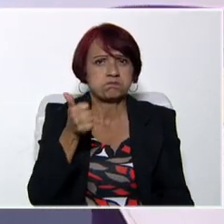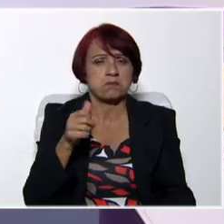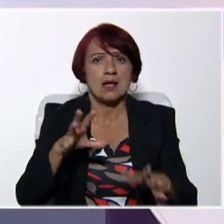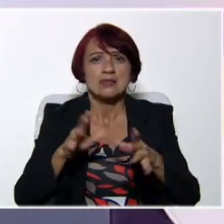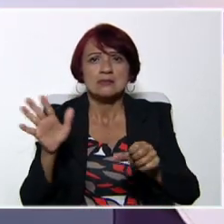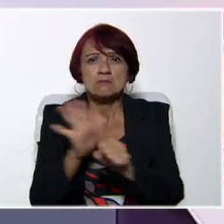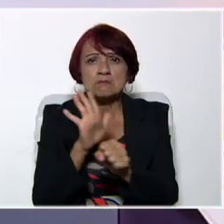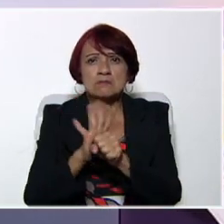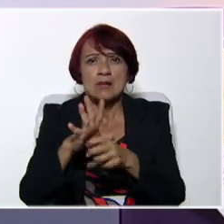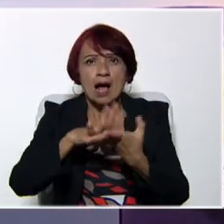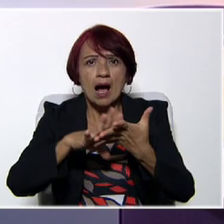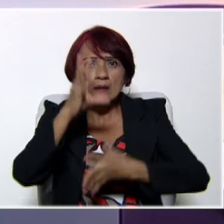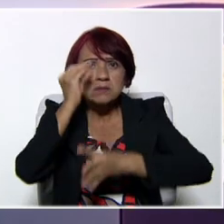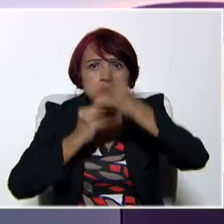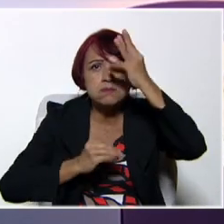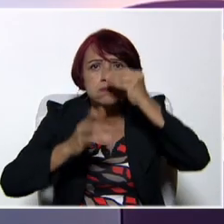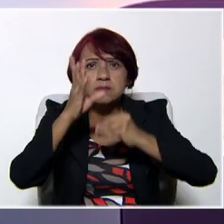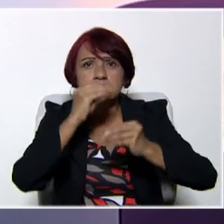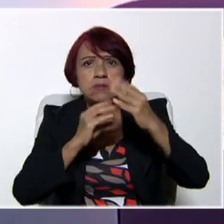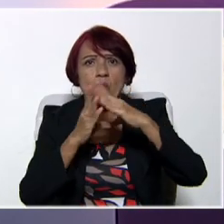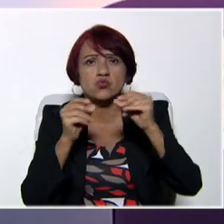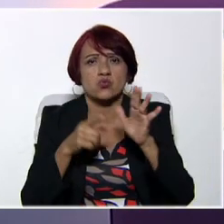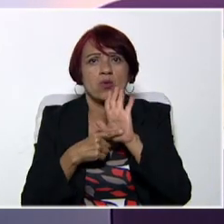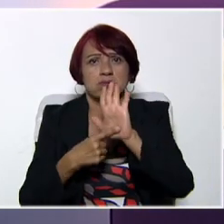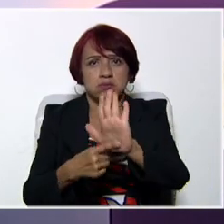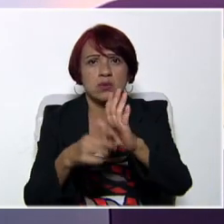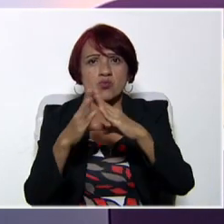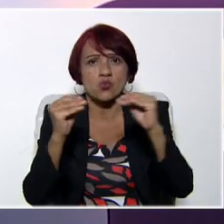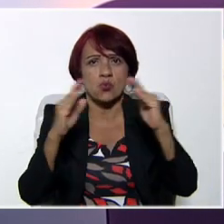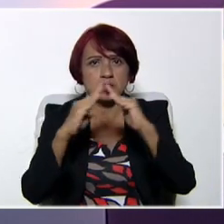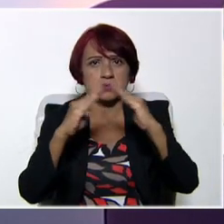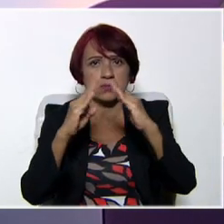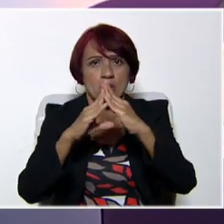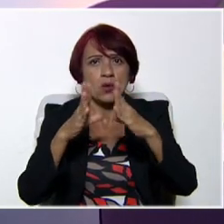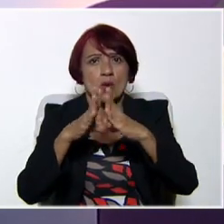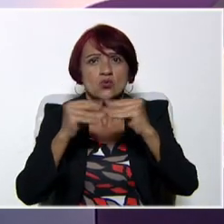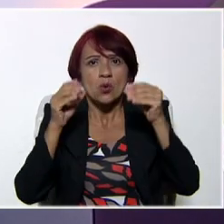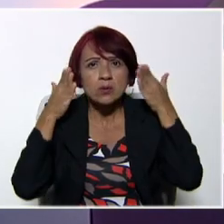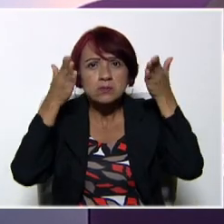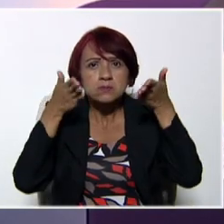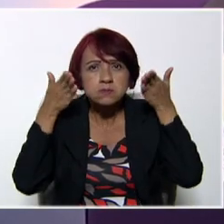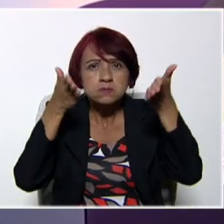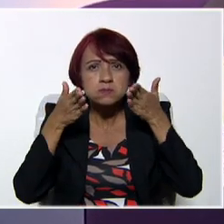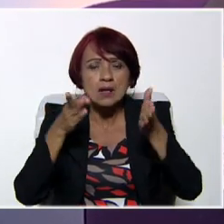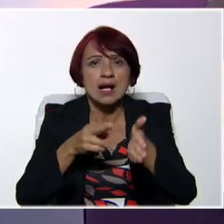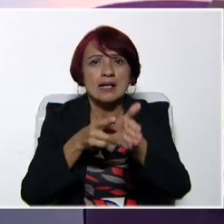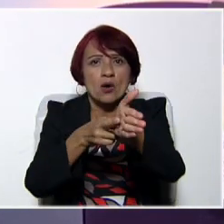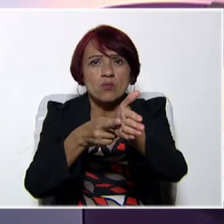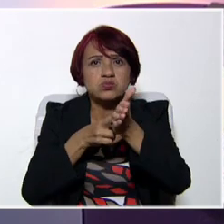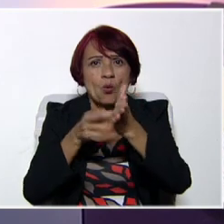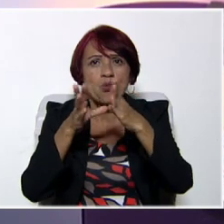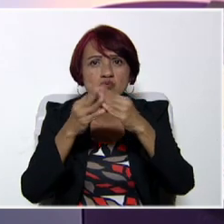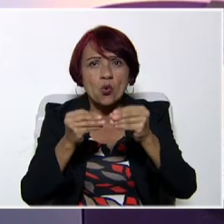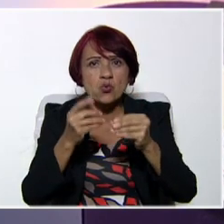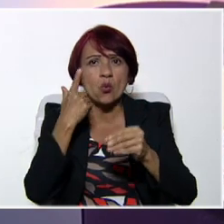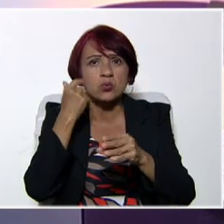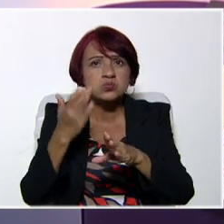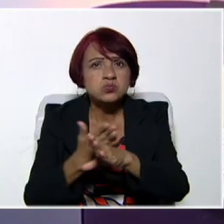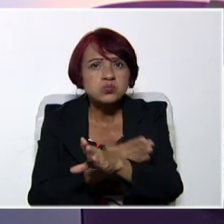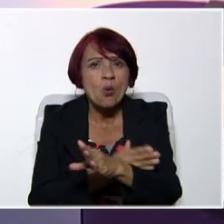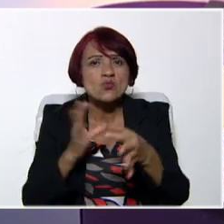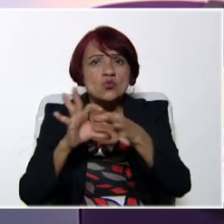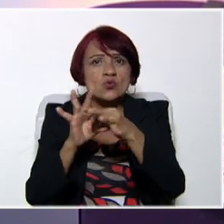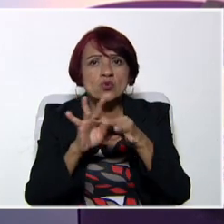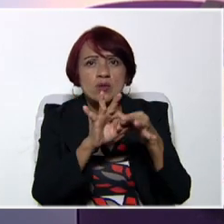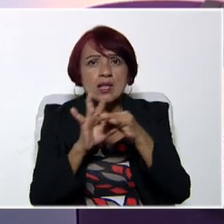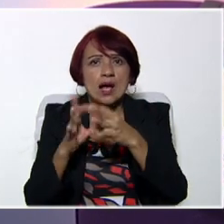aprendizajes, donde pudimos llevar hasta sus hogares todas esas orientaciones, recomendaciones y adaptaciones curriculares